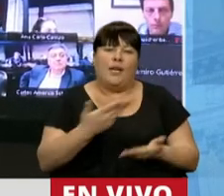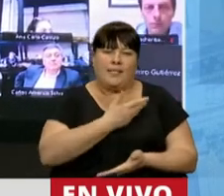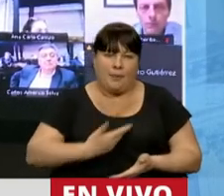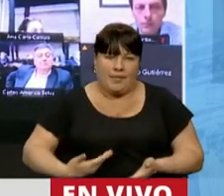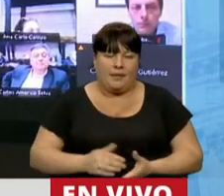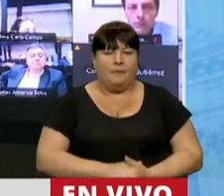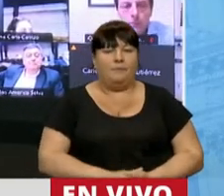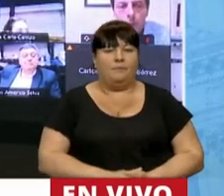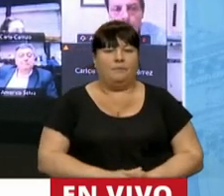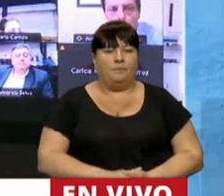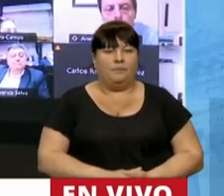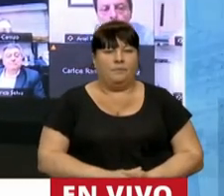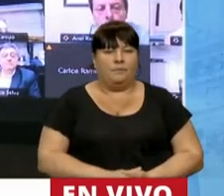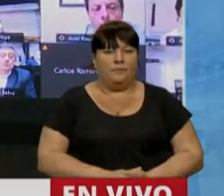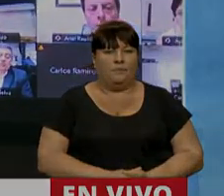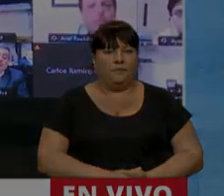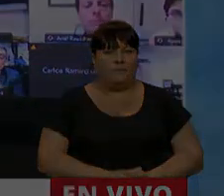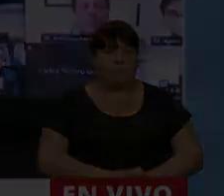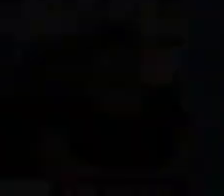señor presidente. Gracias, diputada Álvarez Rodríguez.